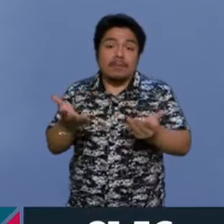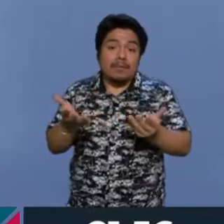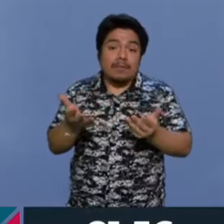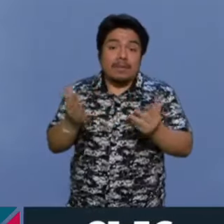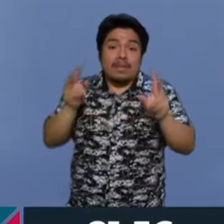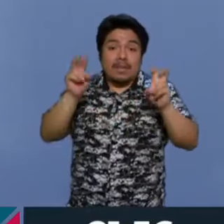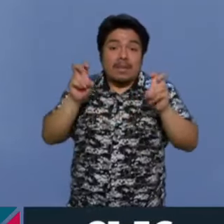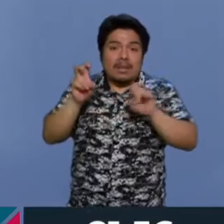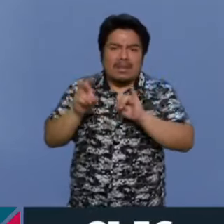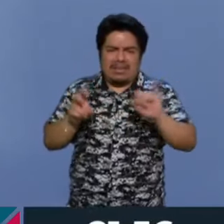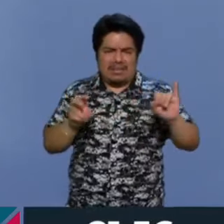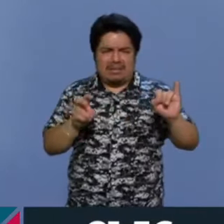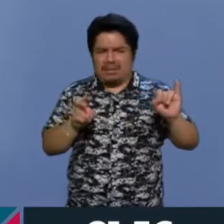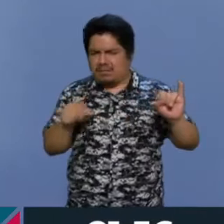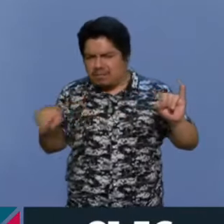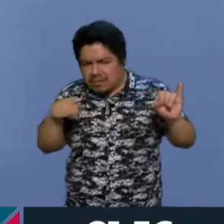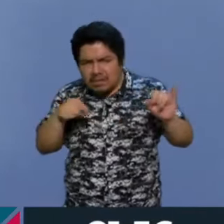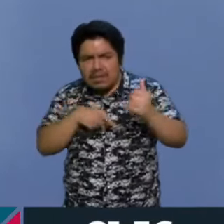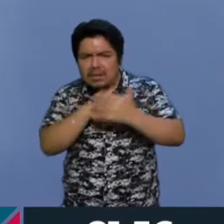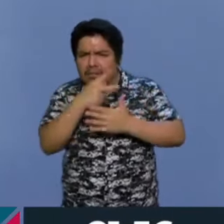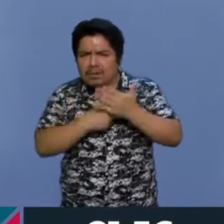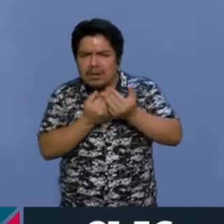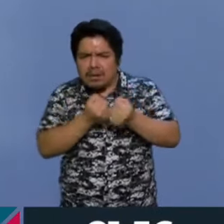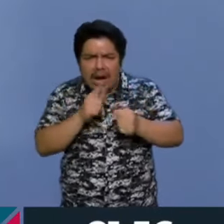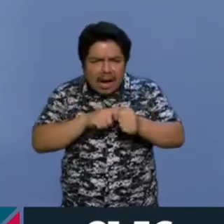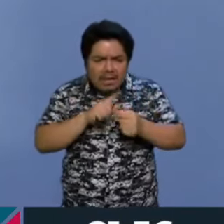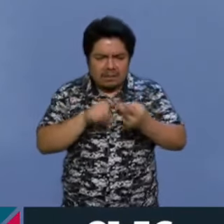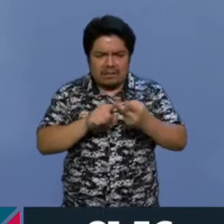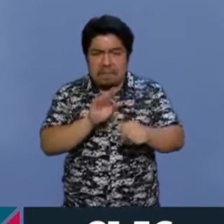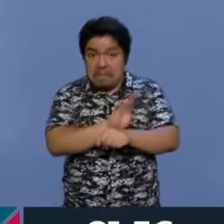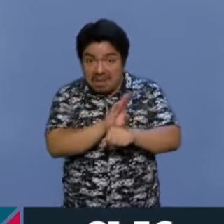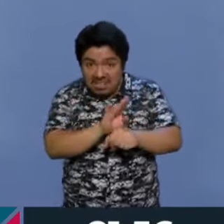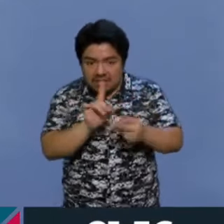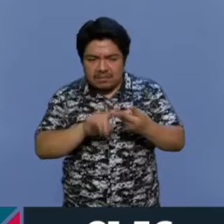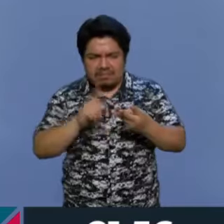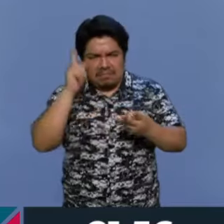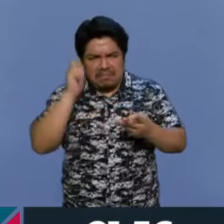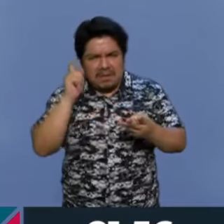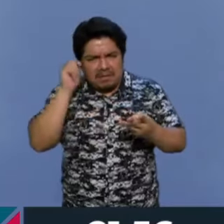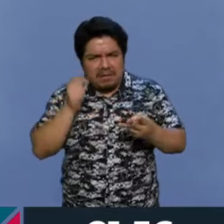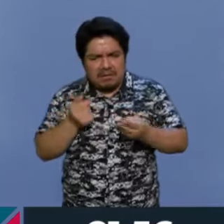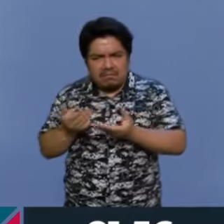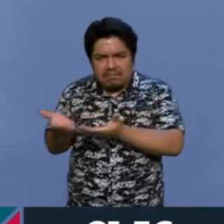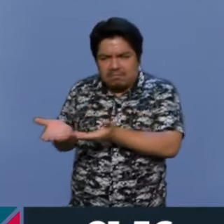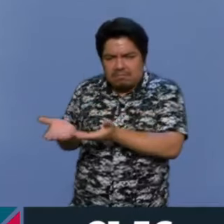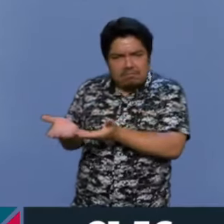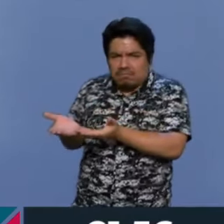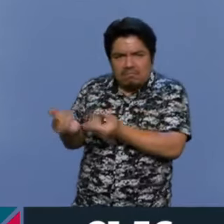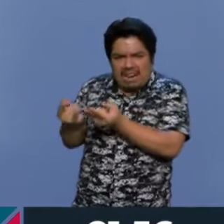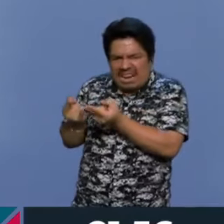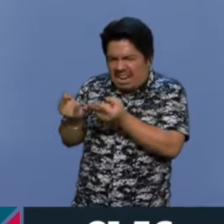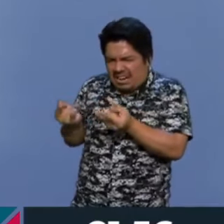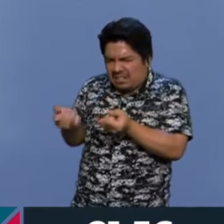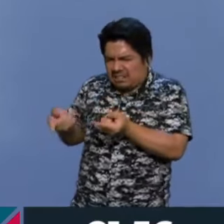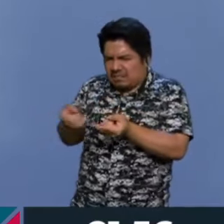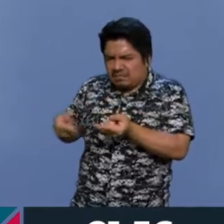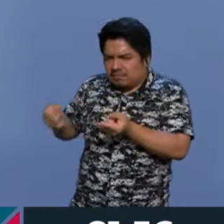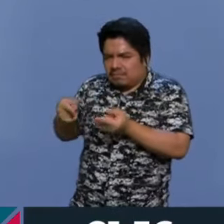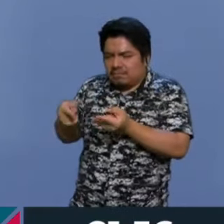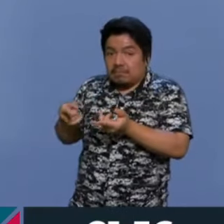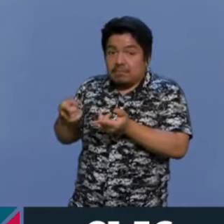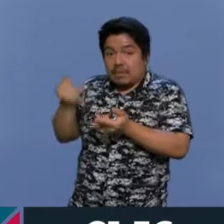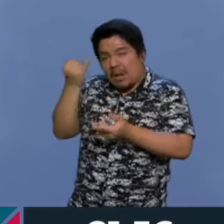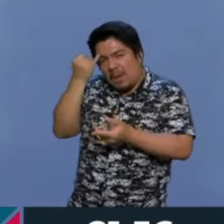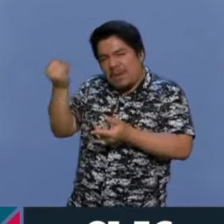líneas de la izquierda. Es decir, se habló ya de programas sociales, se habló de bienestar, se habló de becas, cuando históricamente es un movimiento o